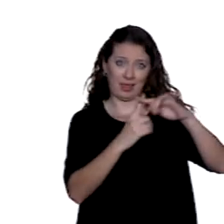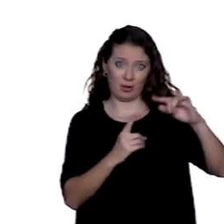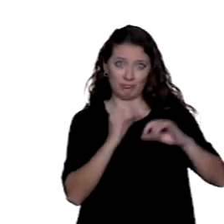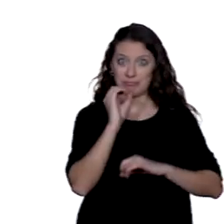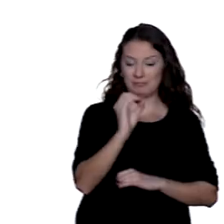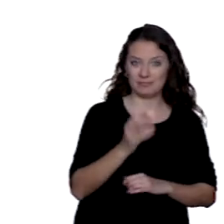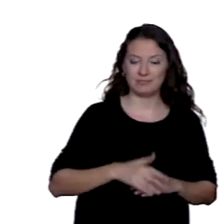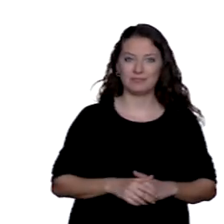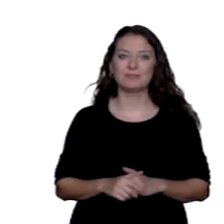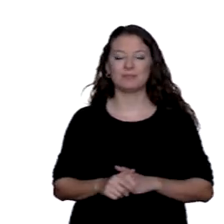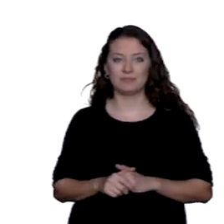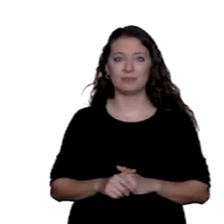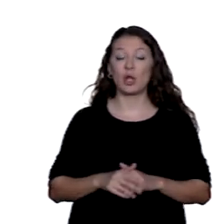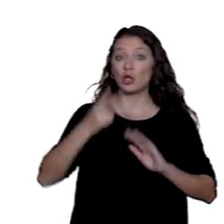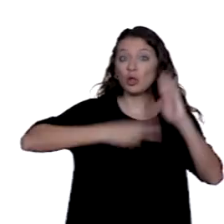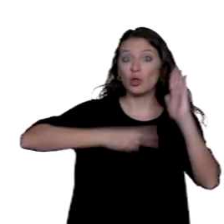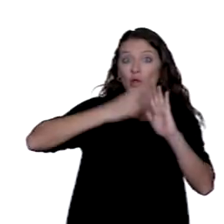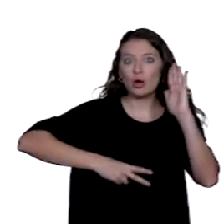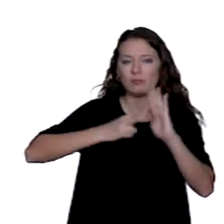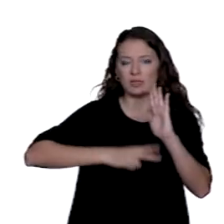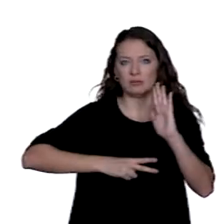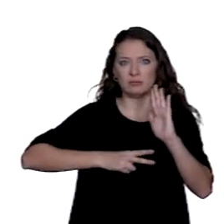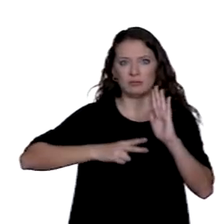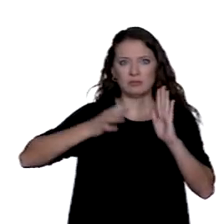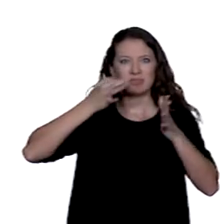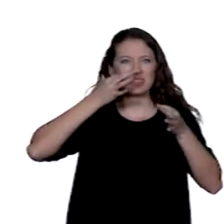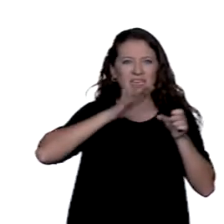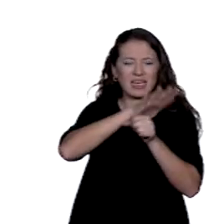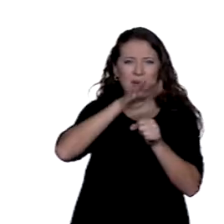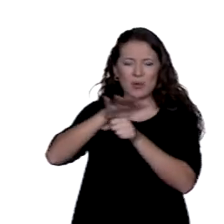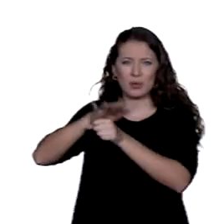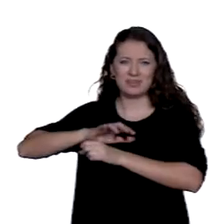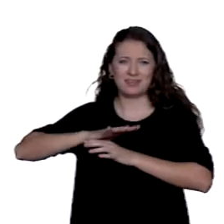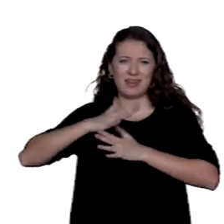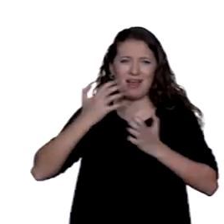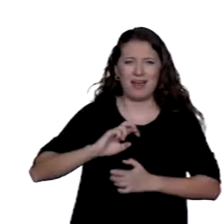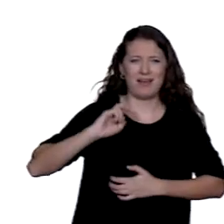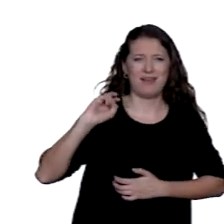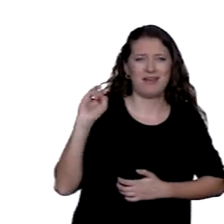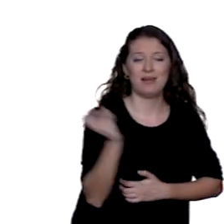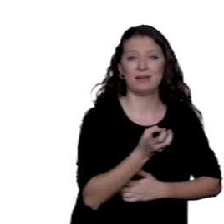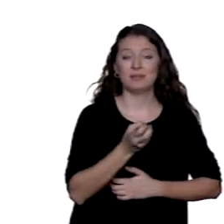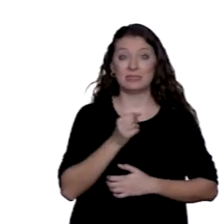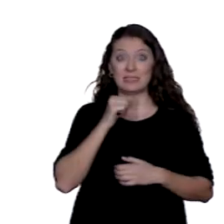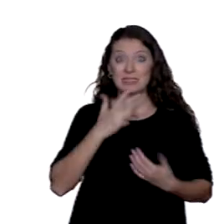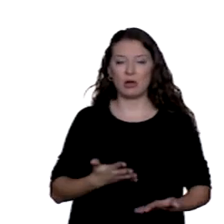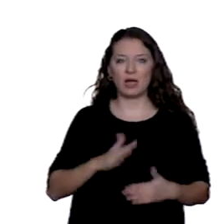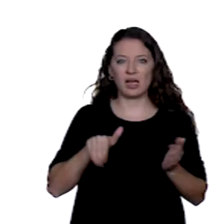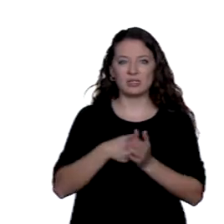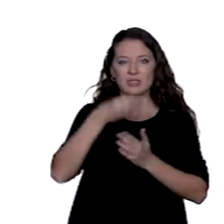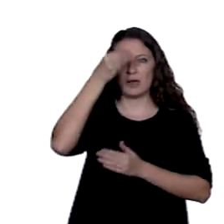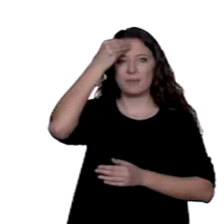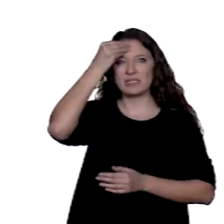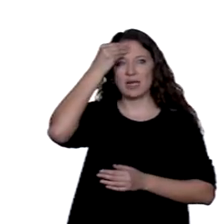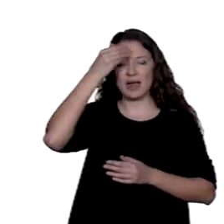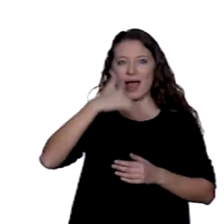Consideraciones filosóficas aparte, las normas abarcan infinidad de campos y actualmente es difícilmente imaginable el desarrollo